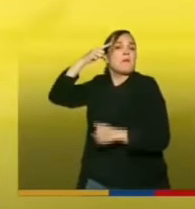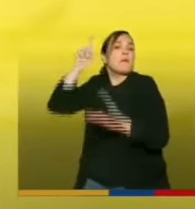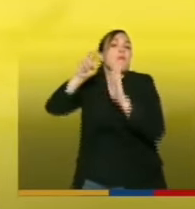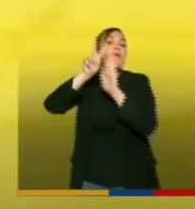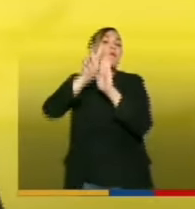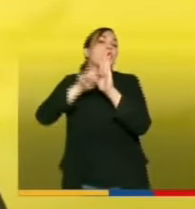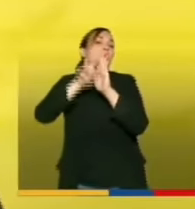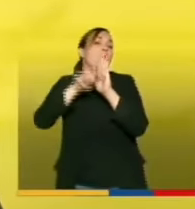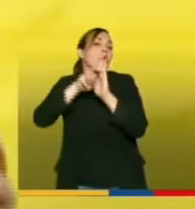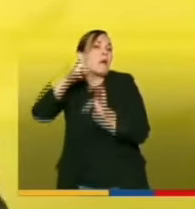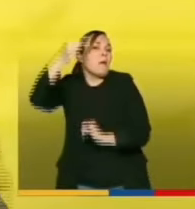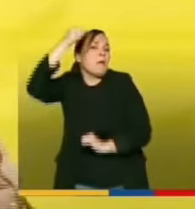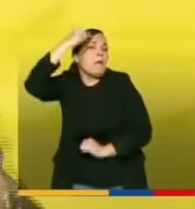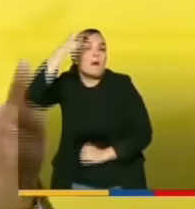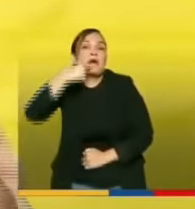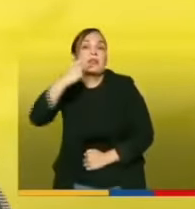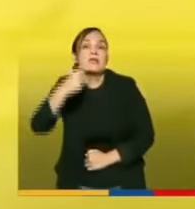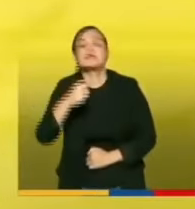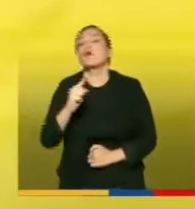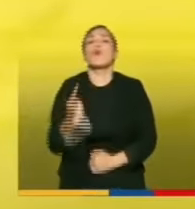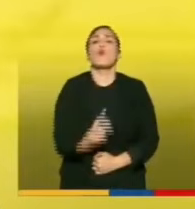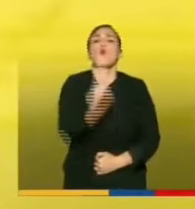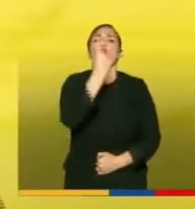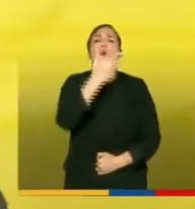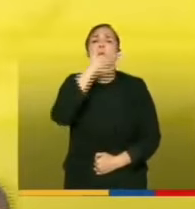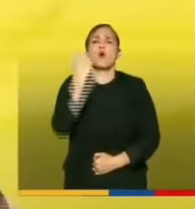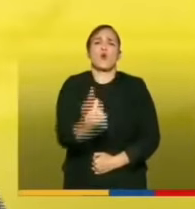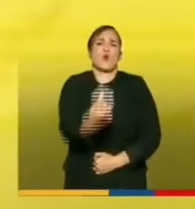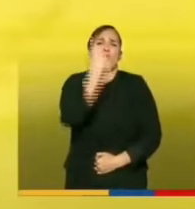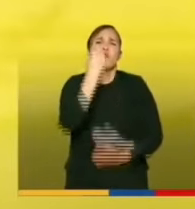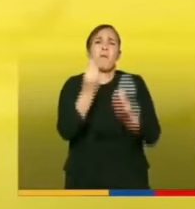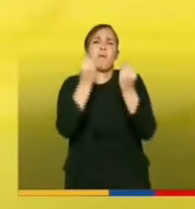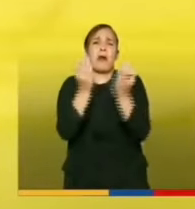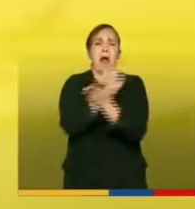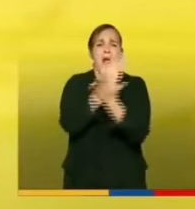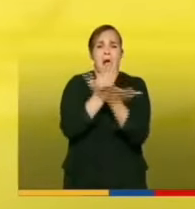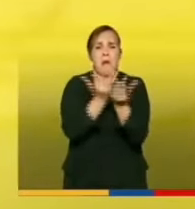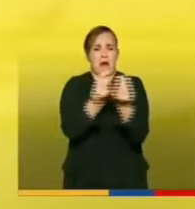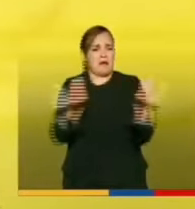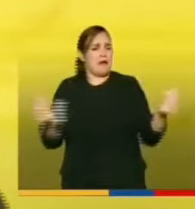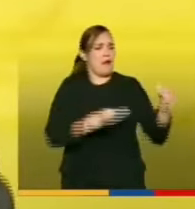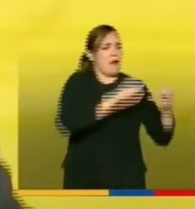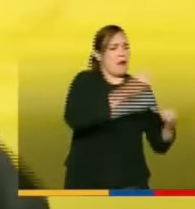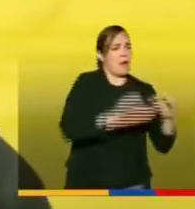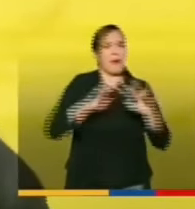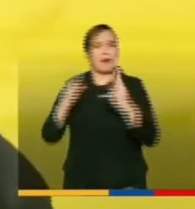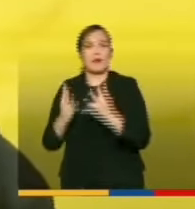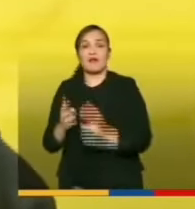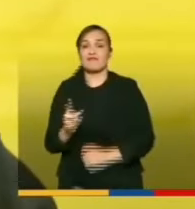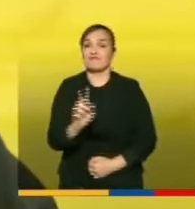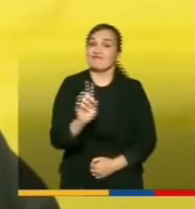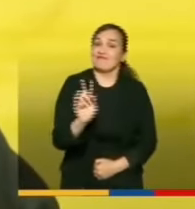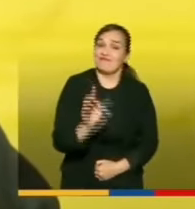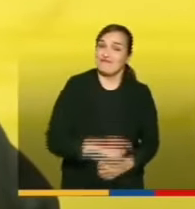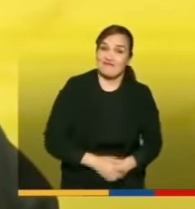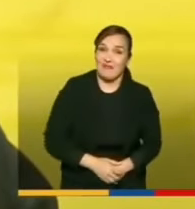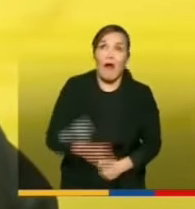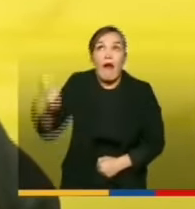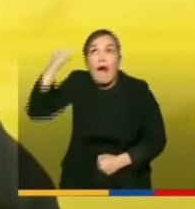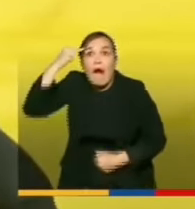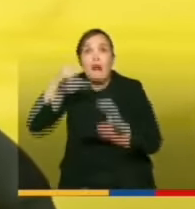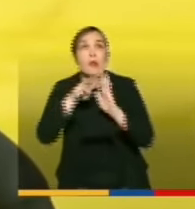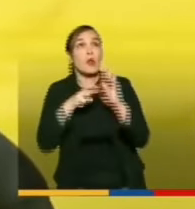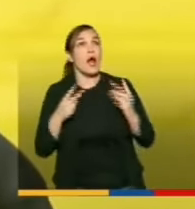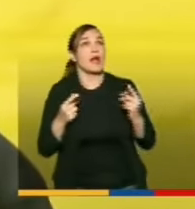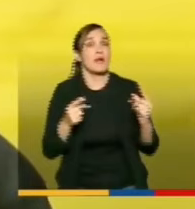que es que la cámara única es mucho más expedita las dos cámaras es